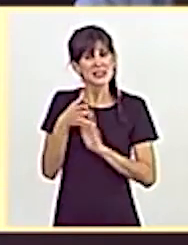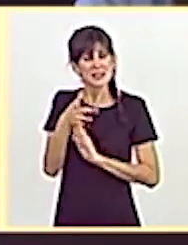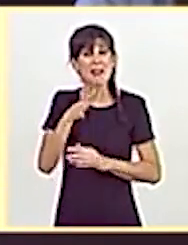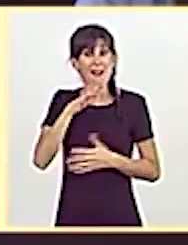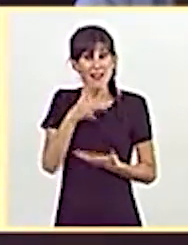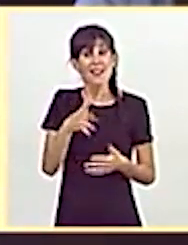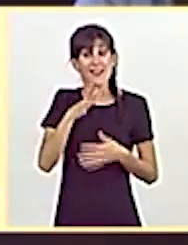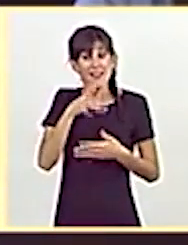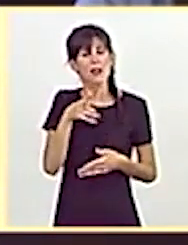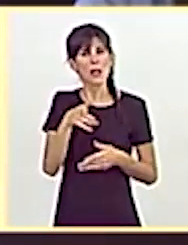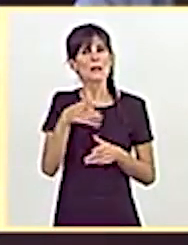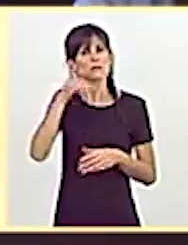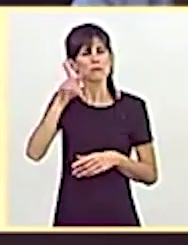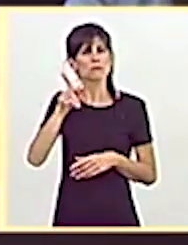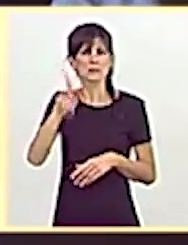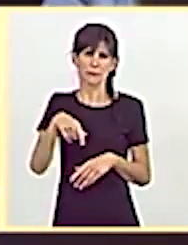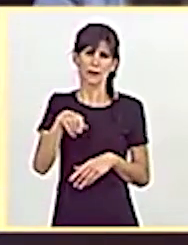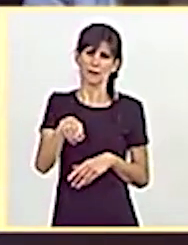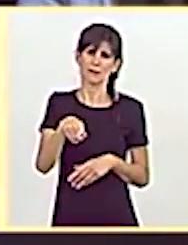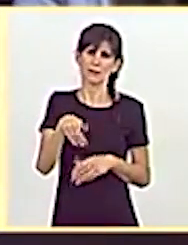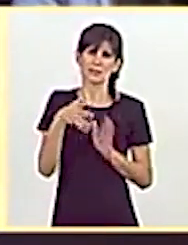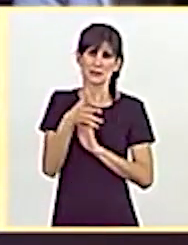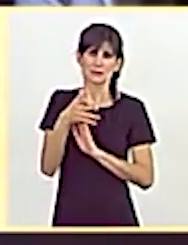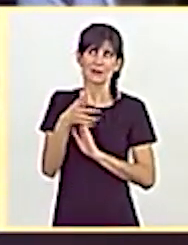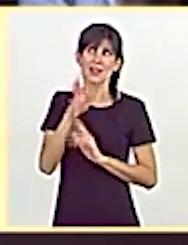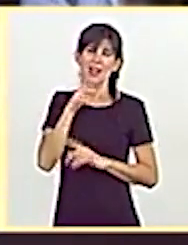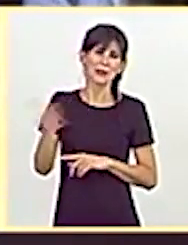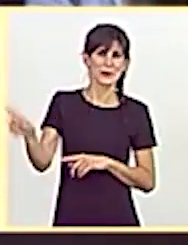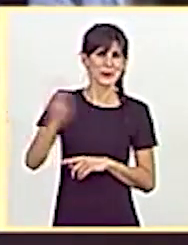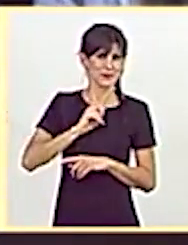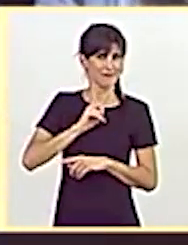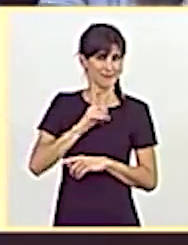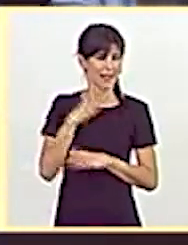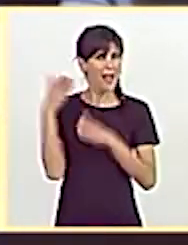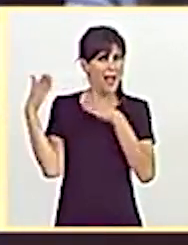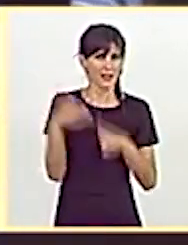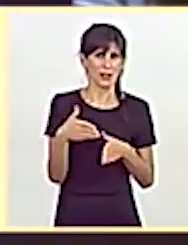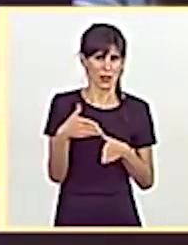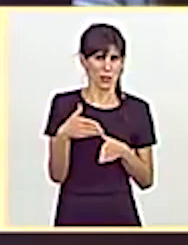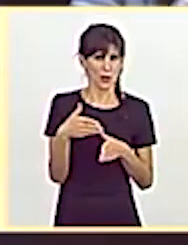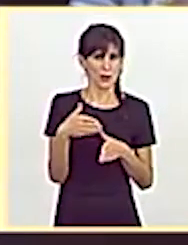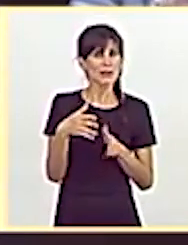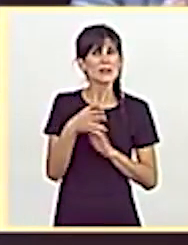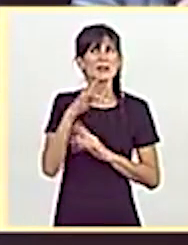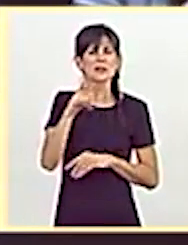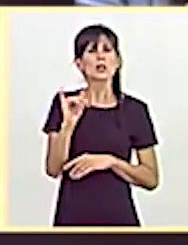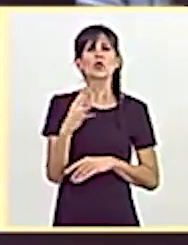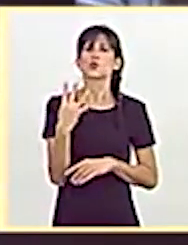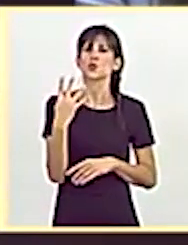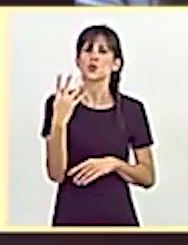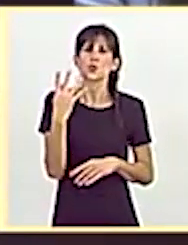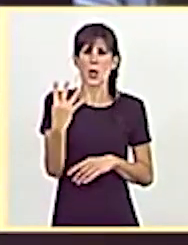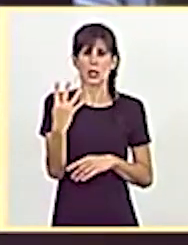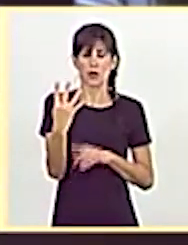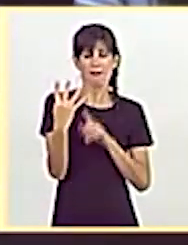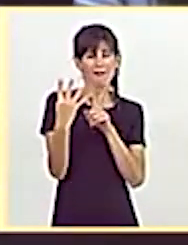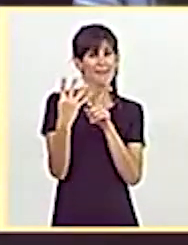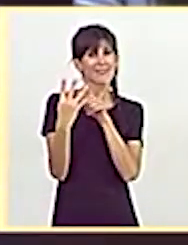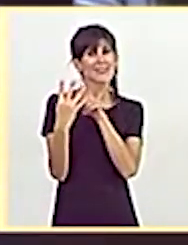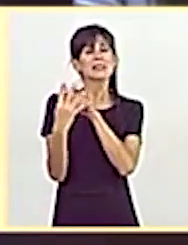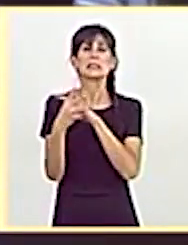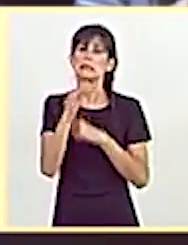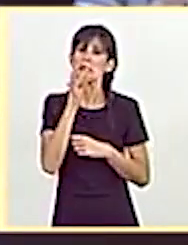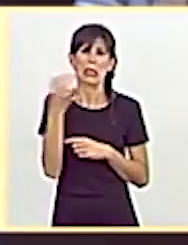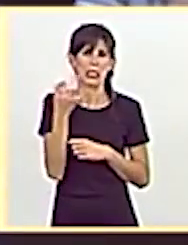momentos también me consta que nos están siguiendo muy atentamente. Concretamente, son cuatro los supuestos que todavía tenemos que